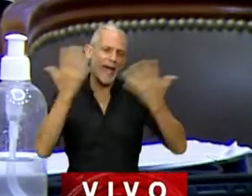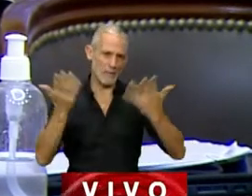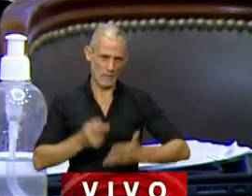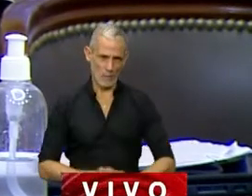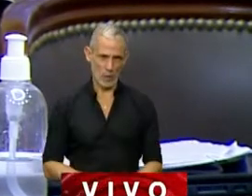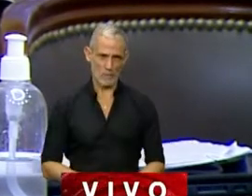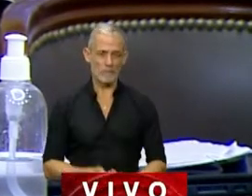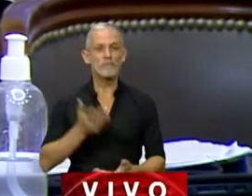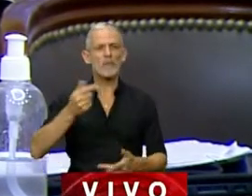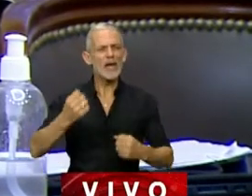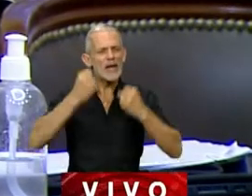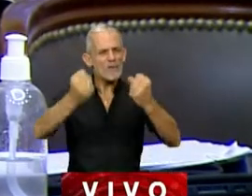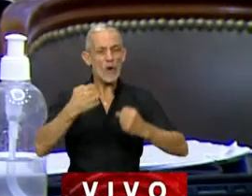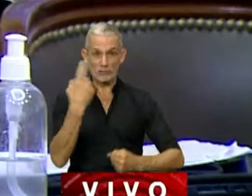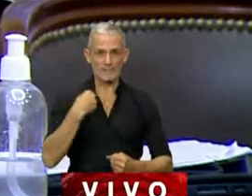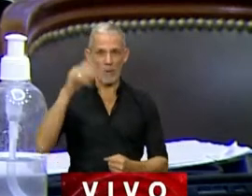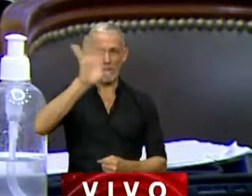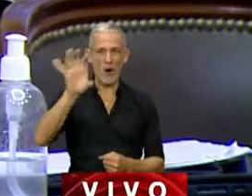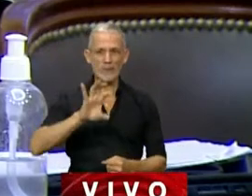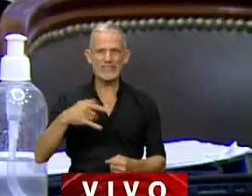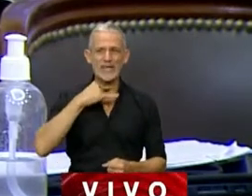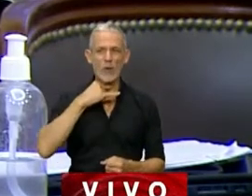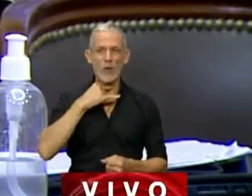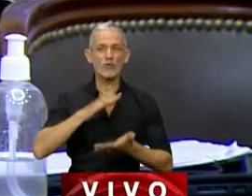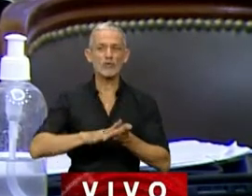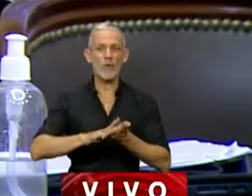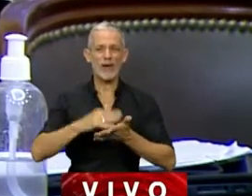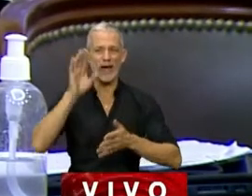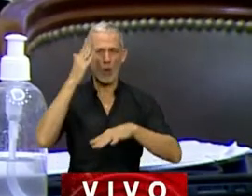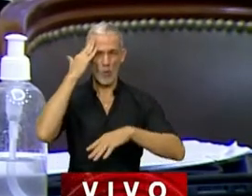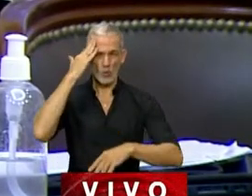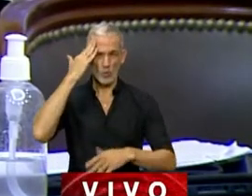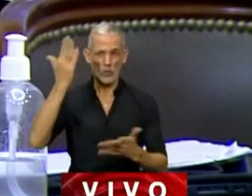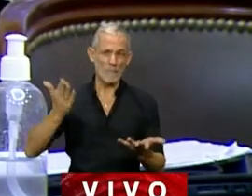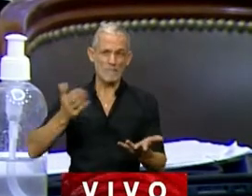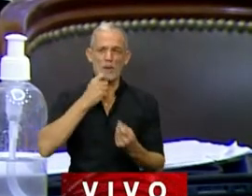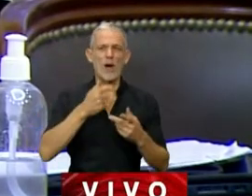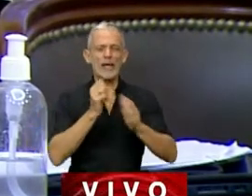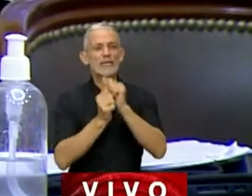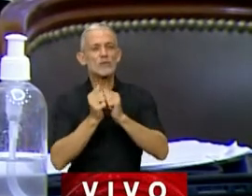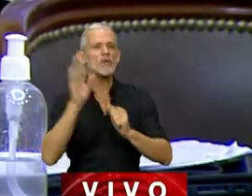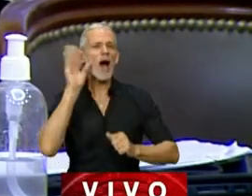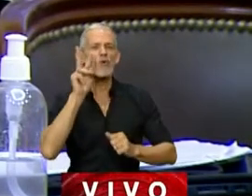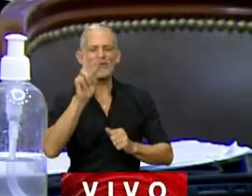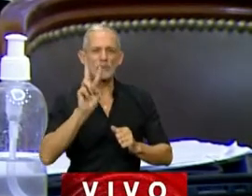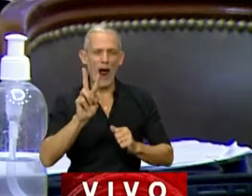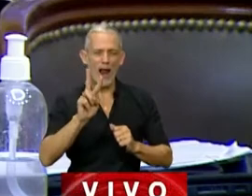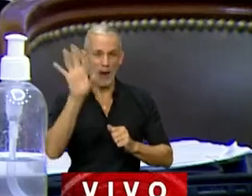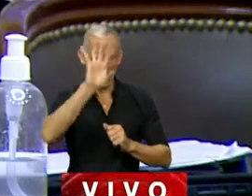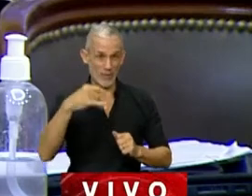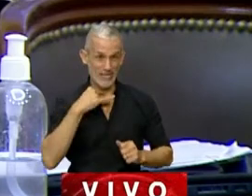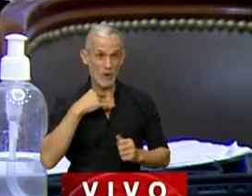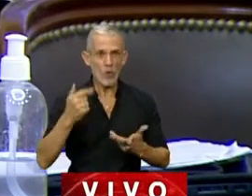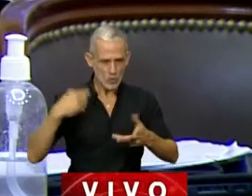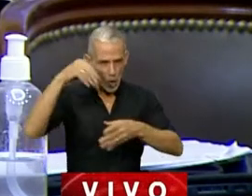el esfuerzo que hacemos en mi promicia que tiene que ver con la cultura. En el caso de la industria audiovisual en la provincia de Jujuy,